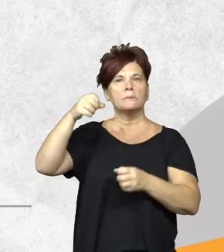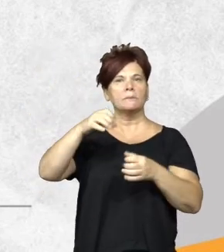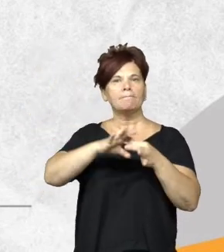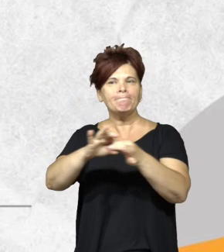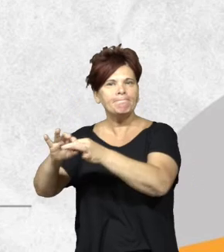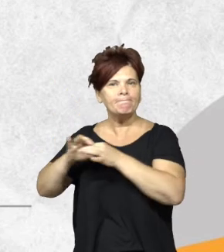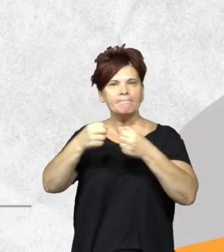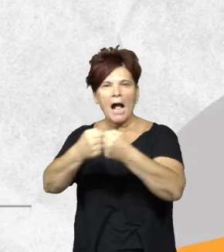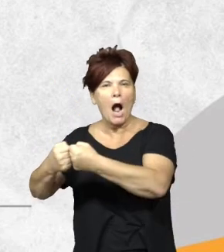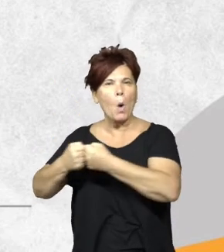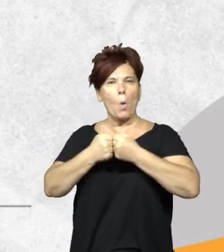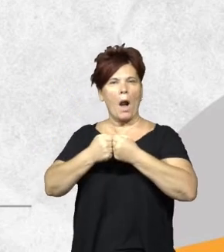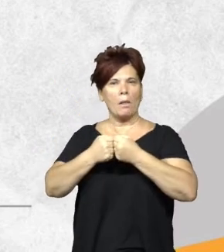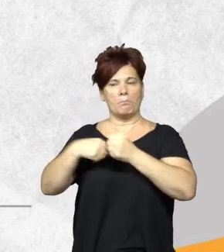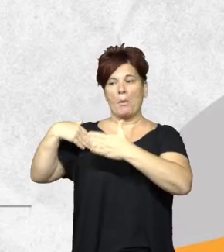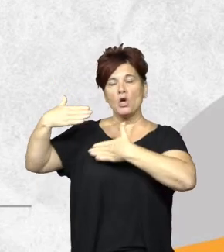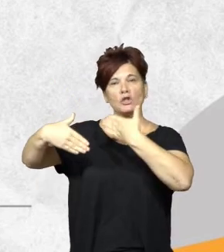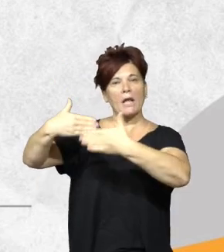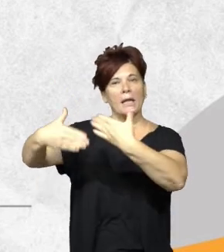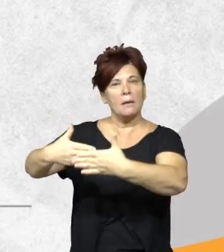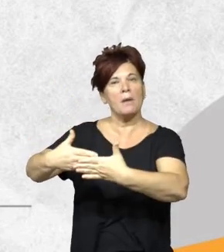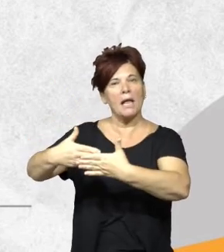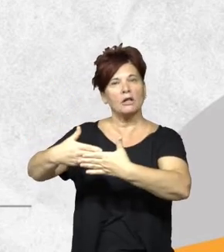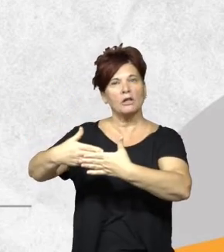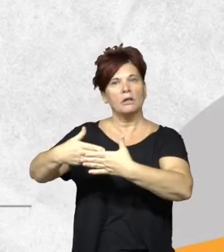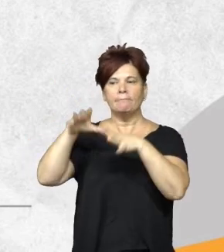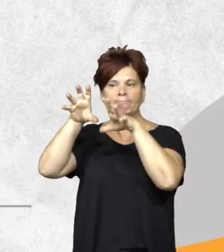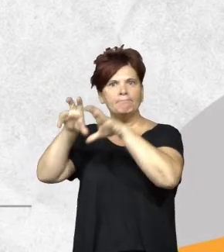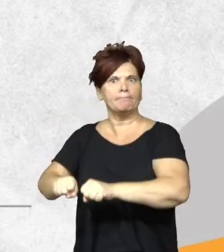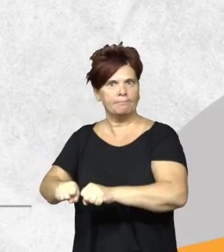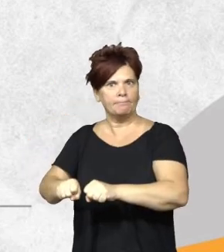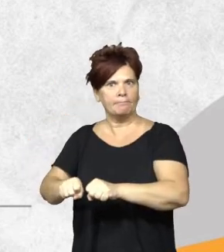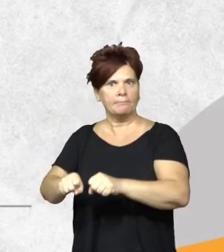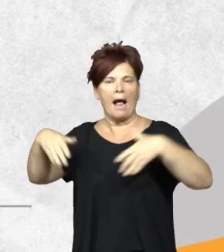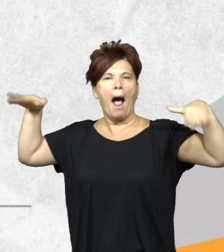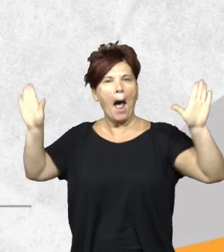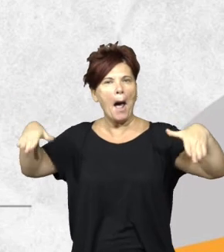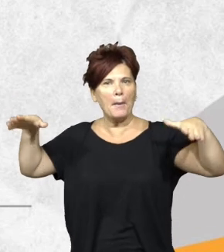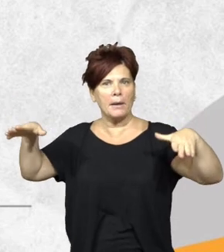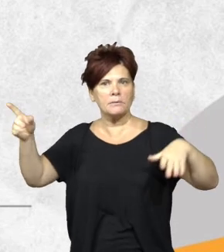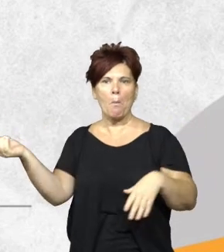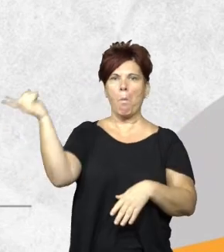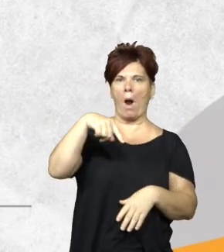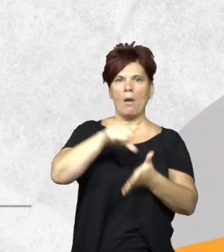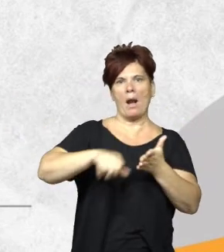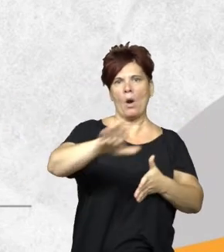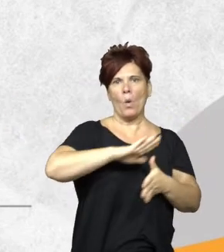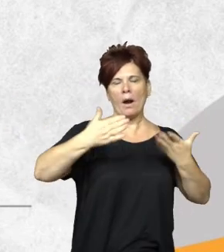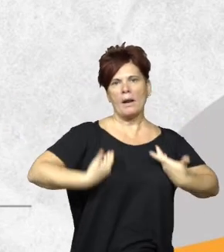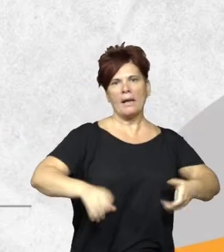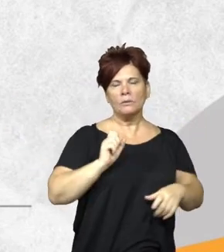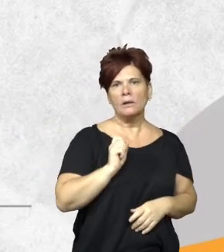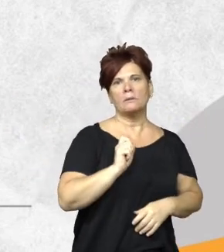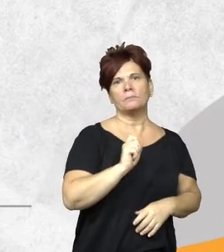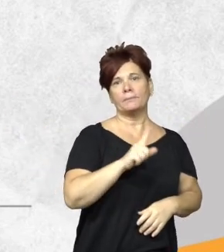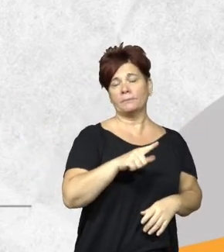para que aquellos procedimientos que sean el decomiso de esas aves sean de vuelta en su lugar habitual de las